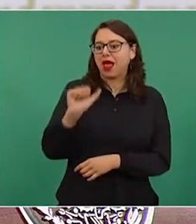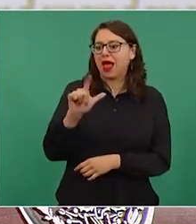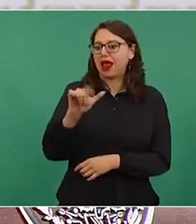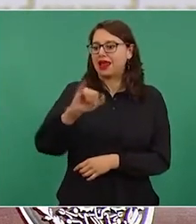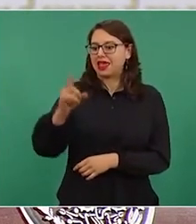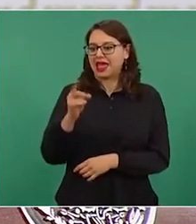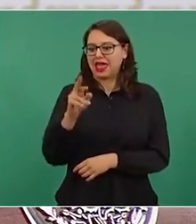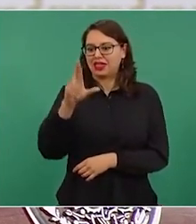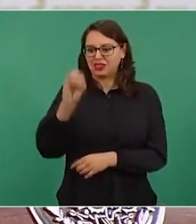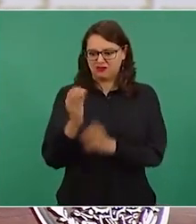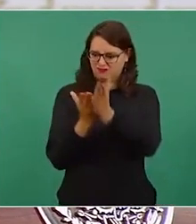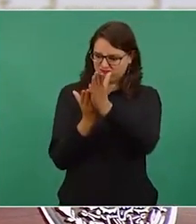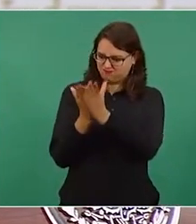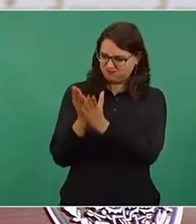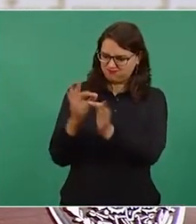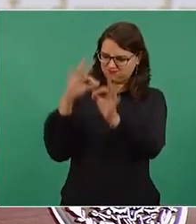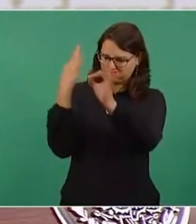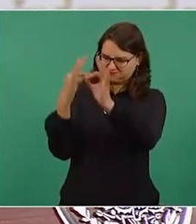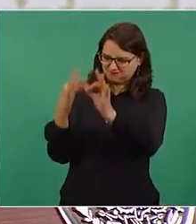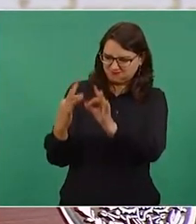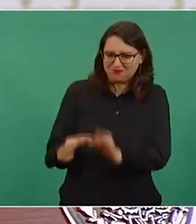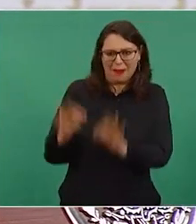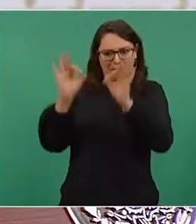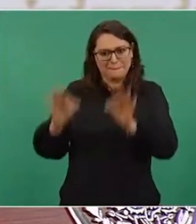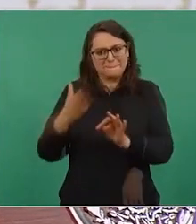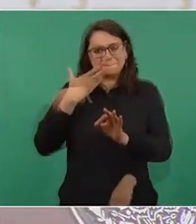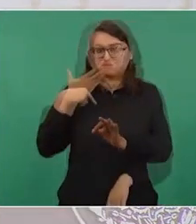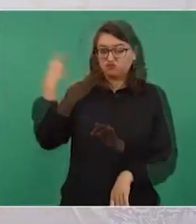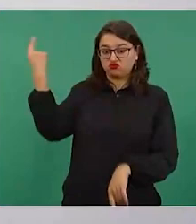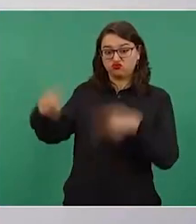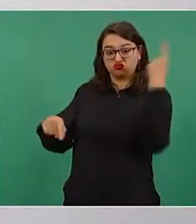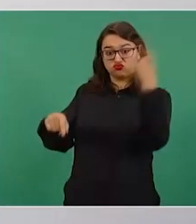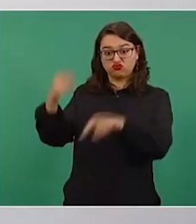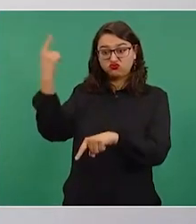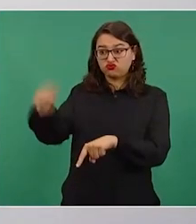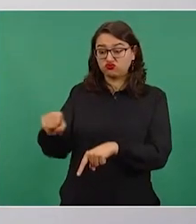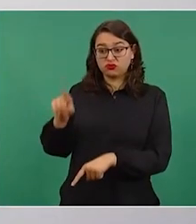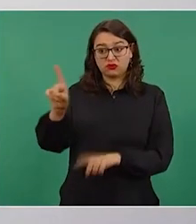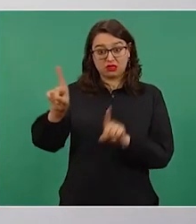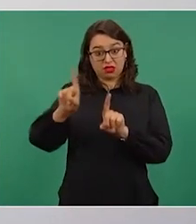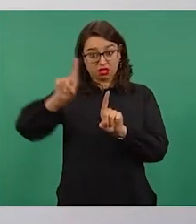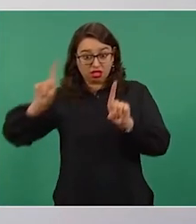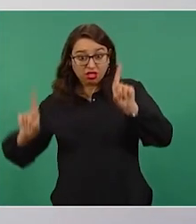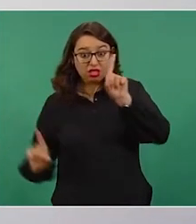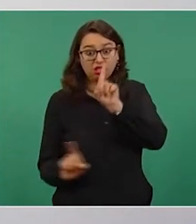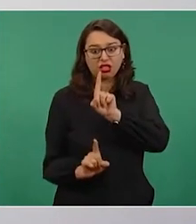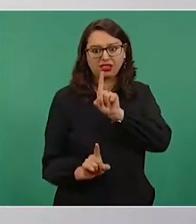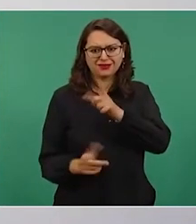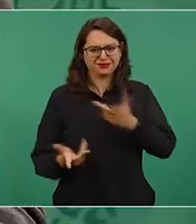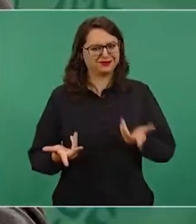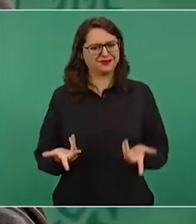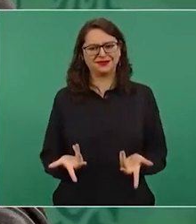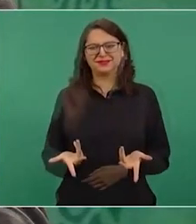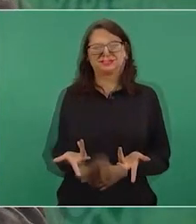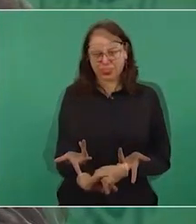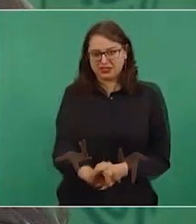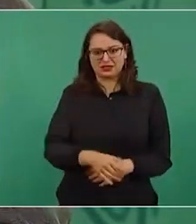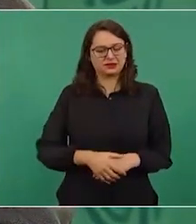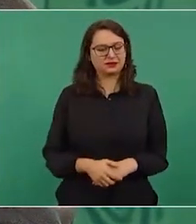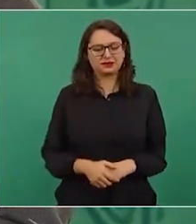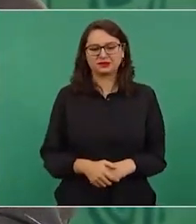imagínense yo recomendándole algo al fiscal, primero nunca lo haría, nunca lo he hecho,